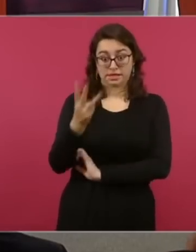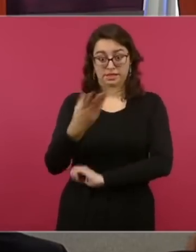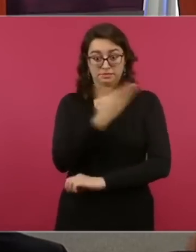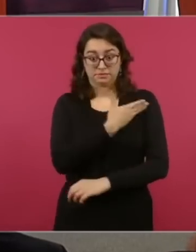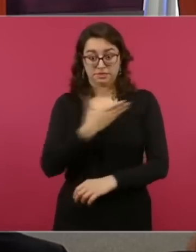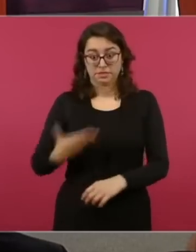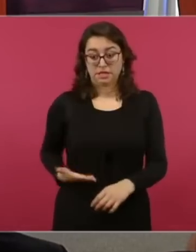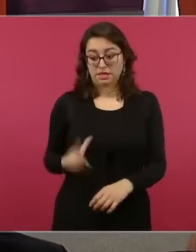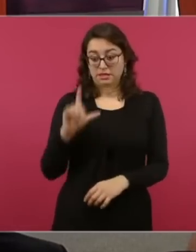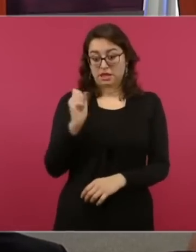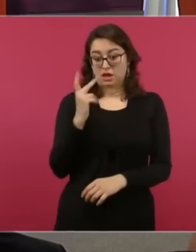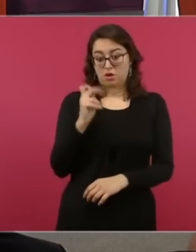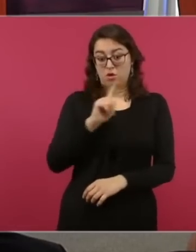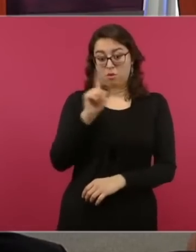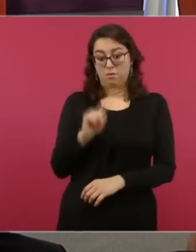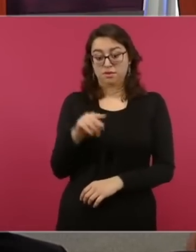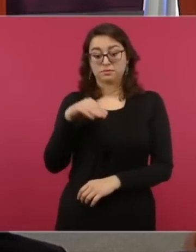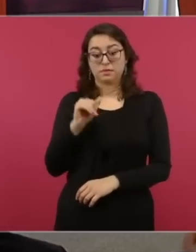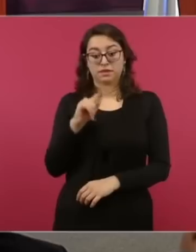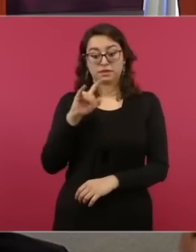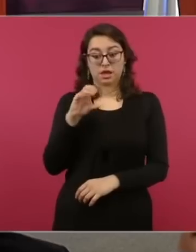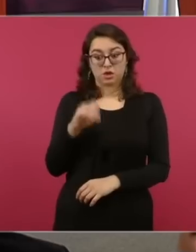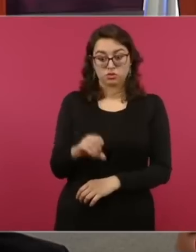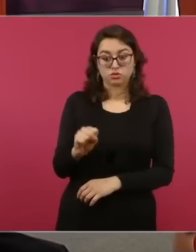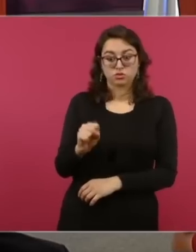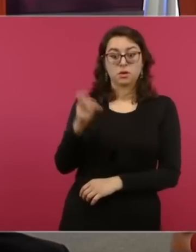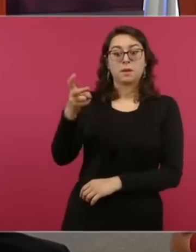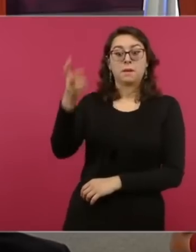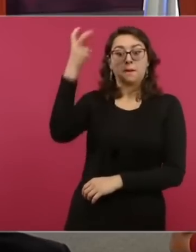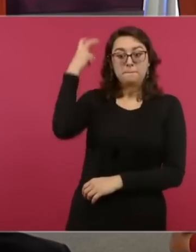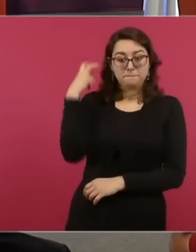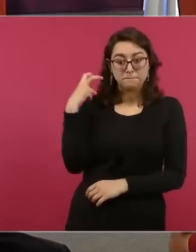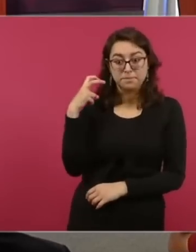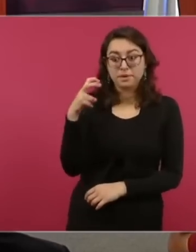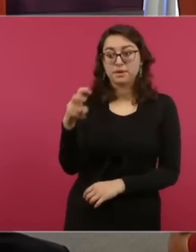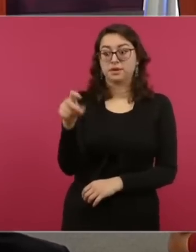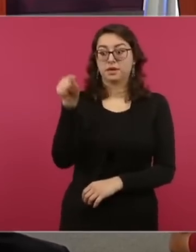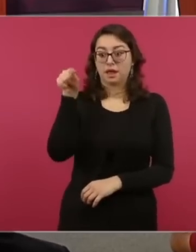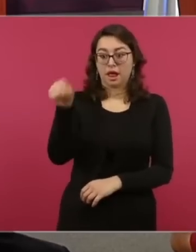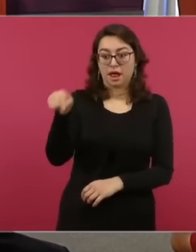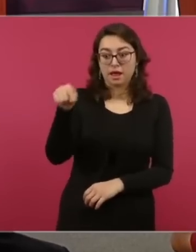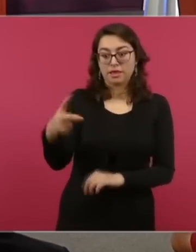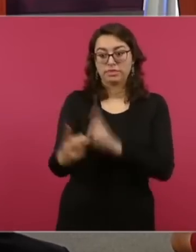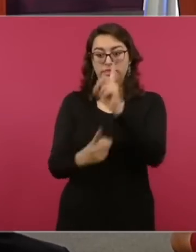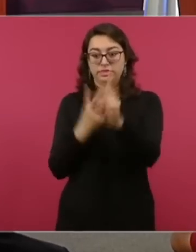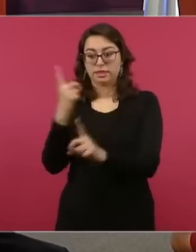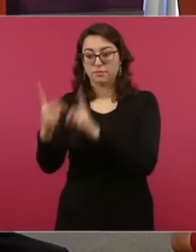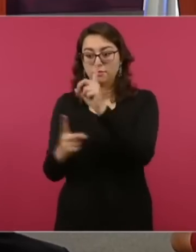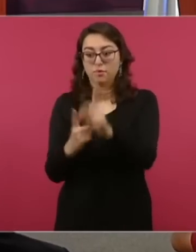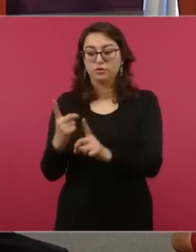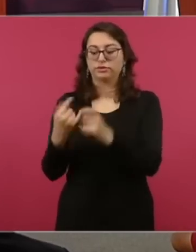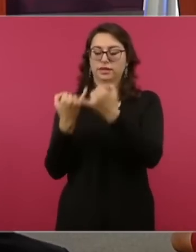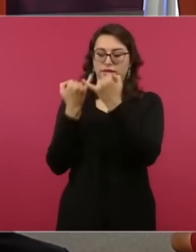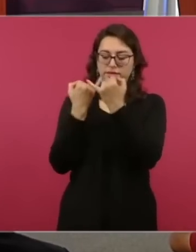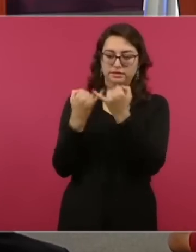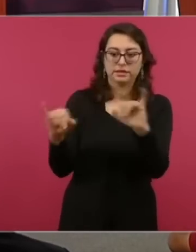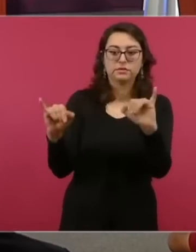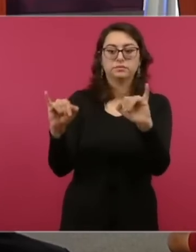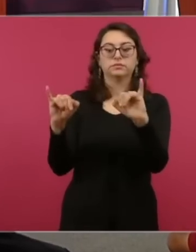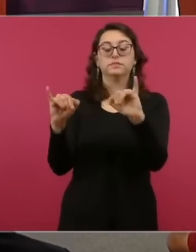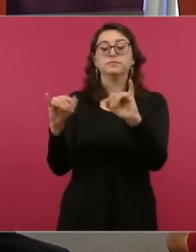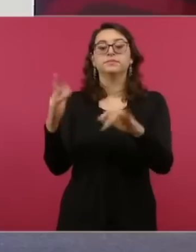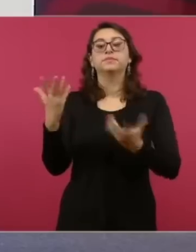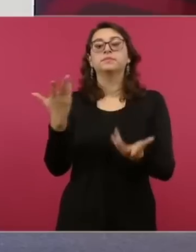López Mateos para inaugurar la ciudad deportiva del estado de Guanajuato, el